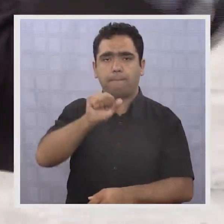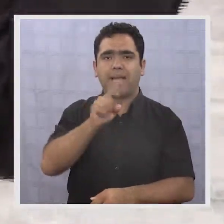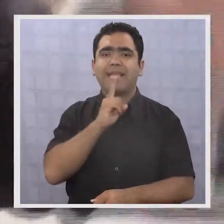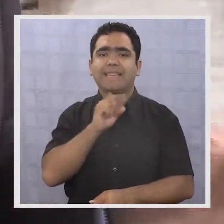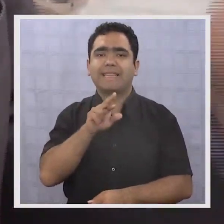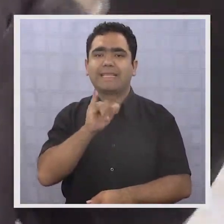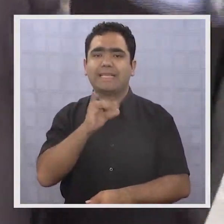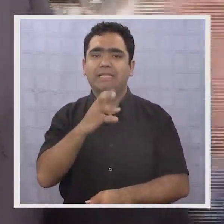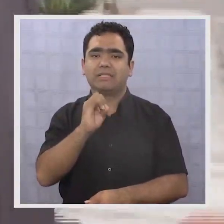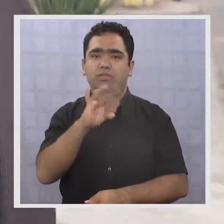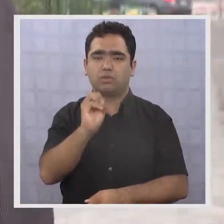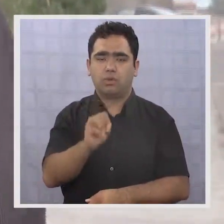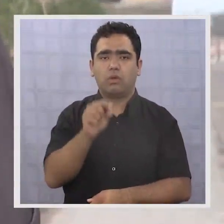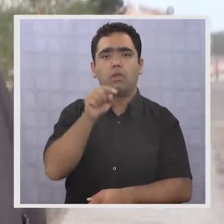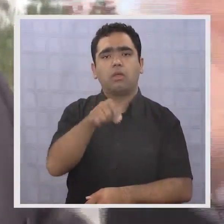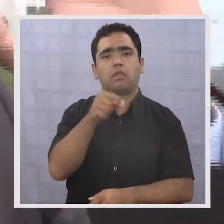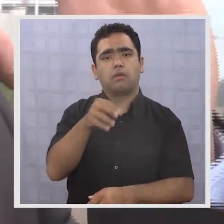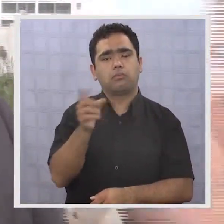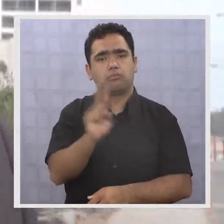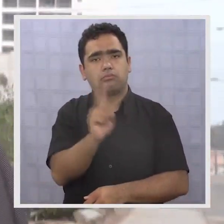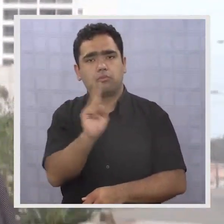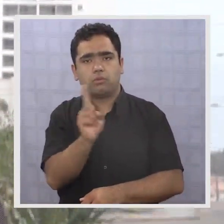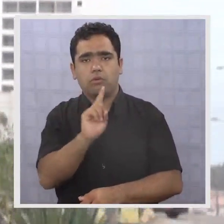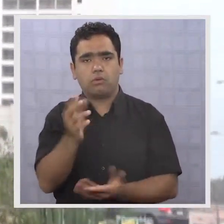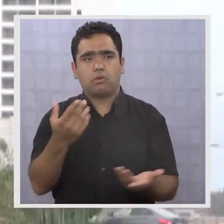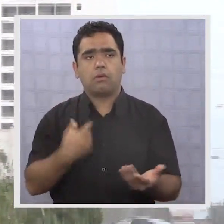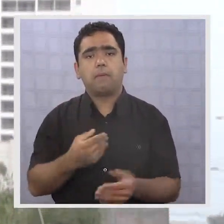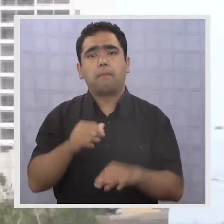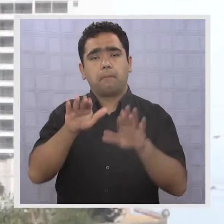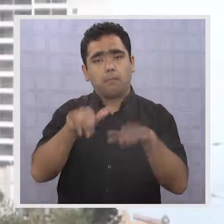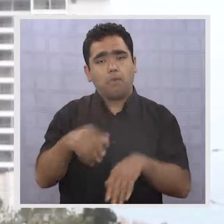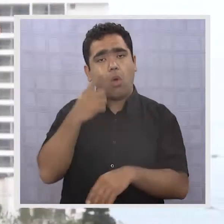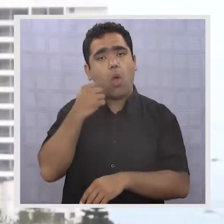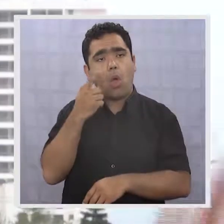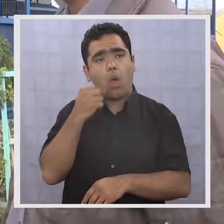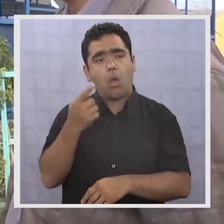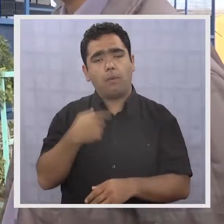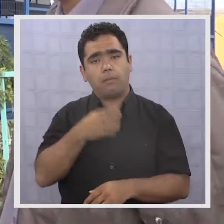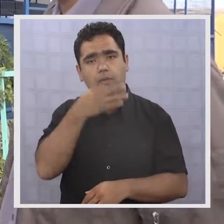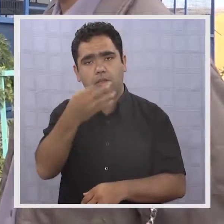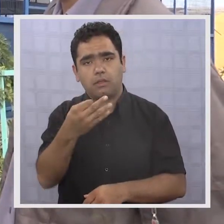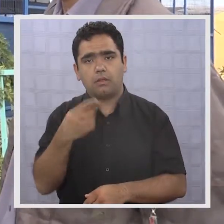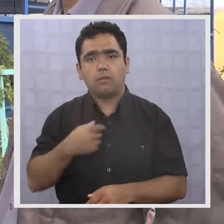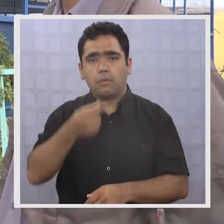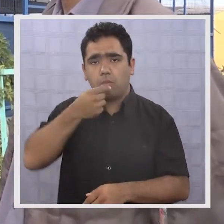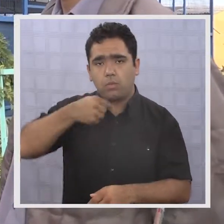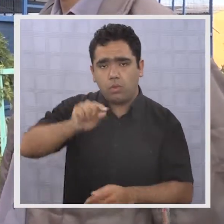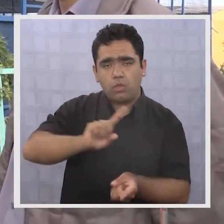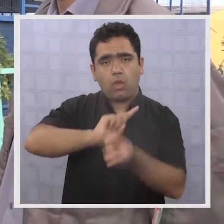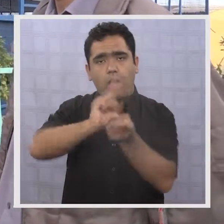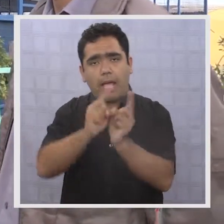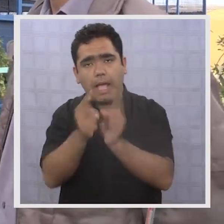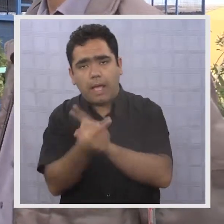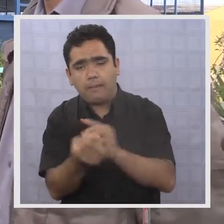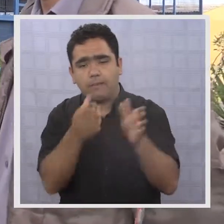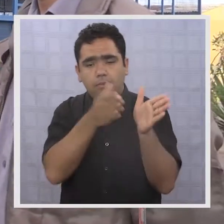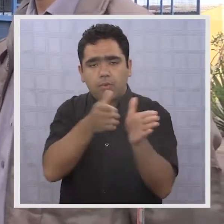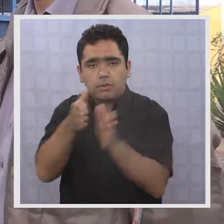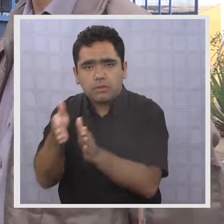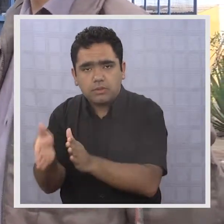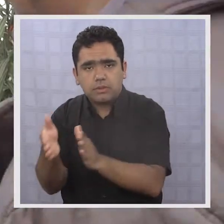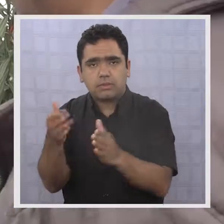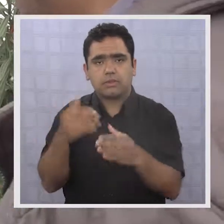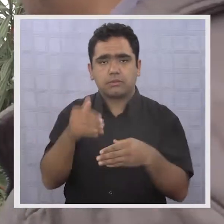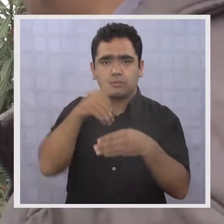cualquier intención de opacar la postulación de Sudre. Y fue el propio Martínez quien anunció los cambios en el proceso de primarias del pacto